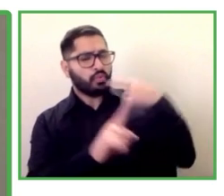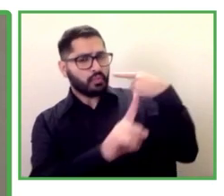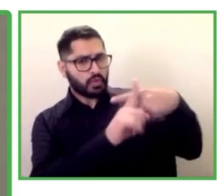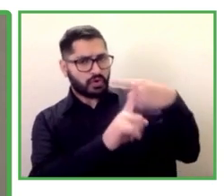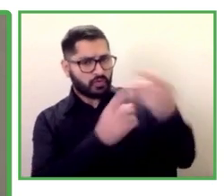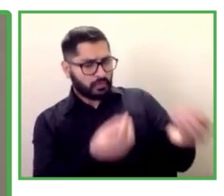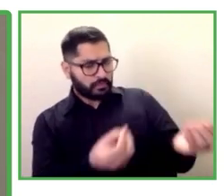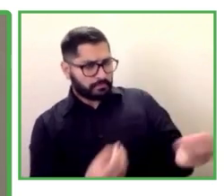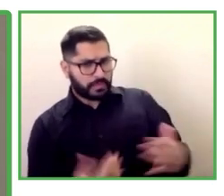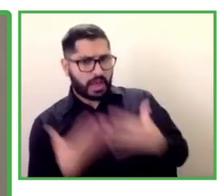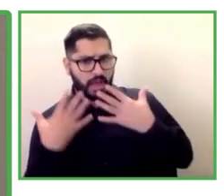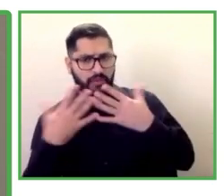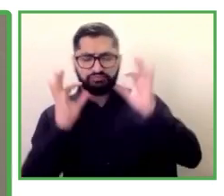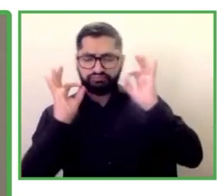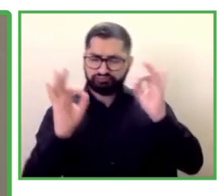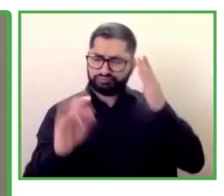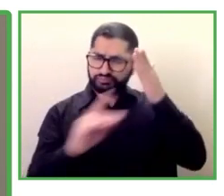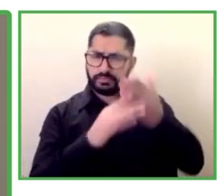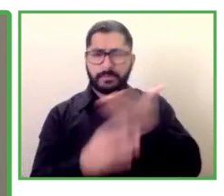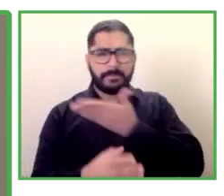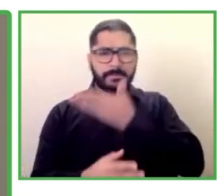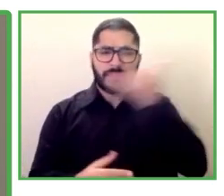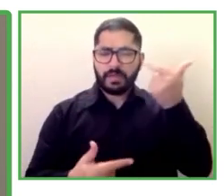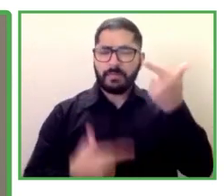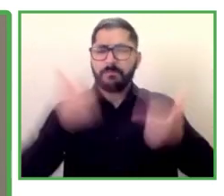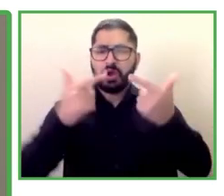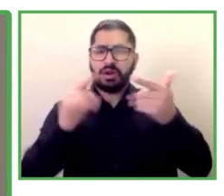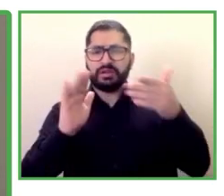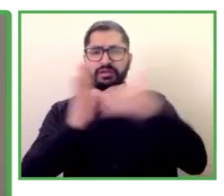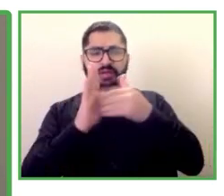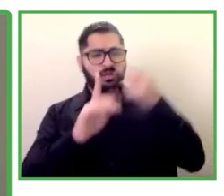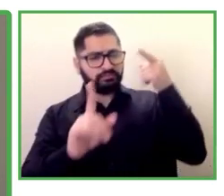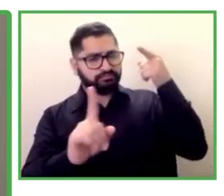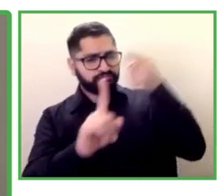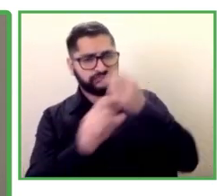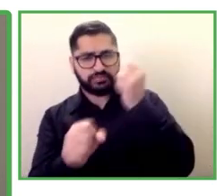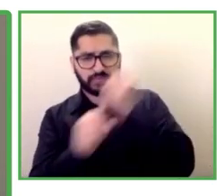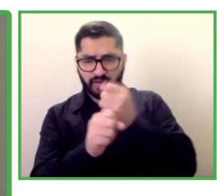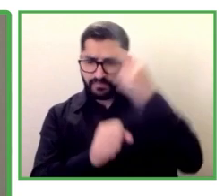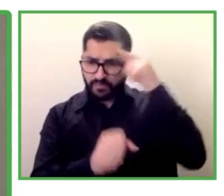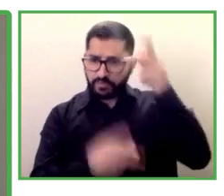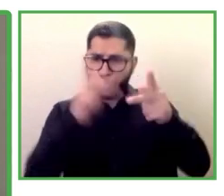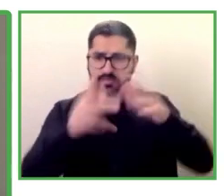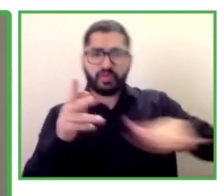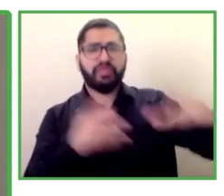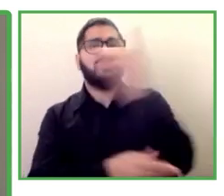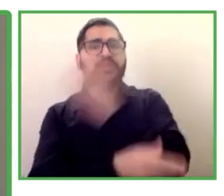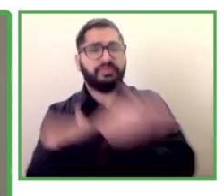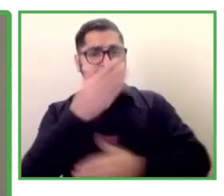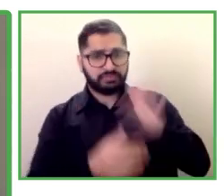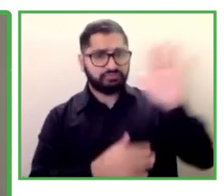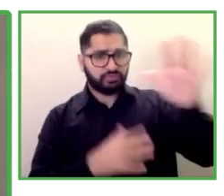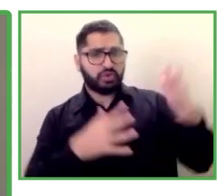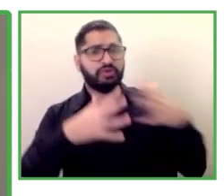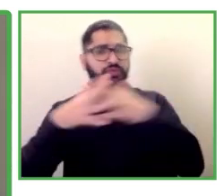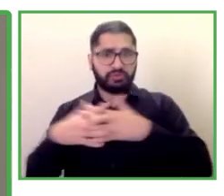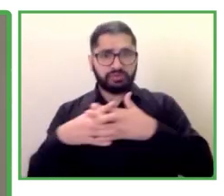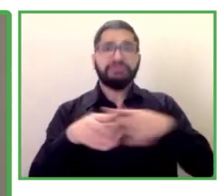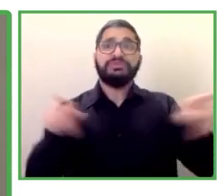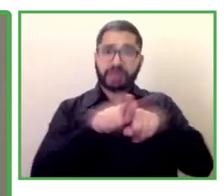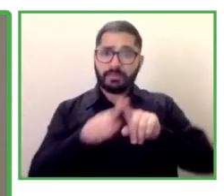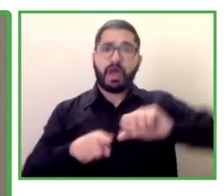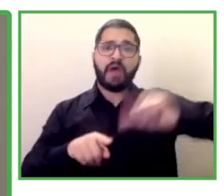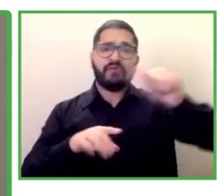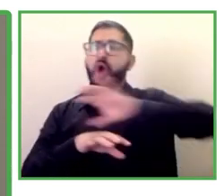políticas en general no solamente las de empleo de personas con discapacidad en Estados Unidos ahora me gustaría dar paso